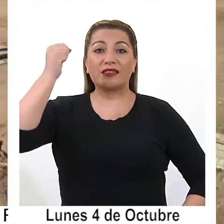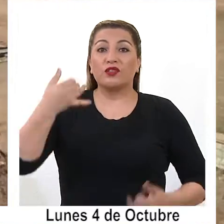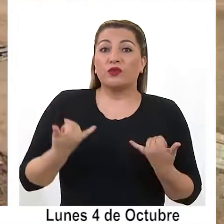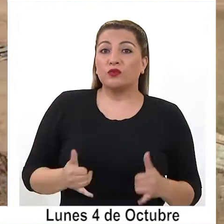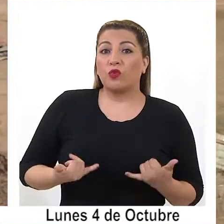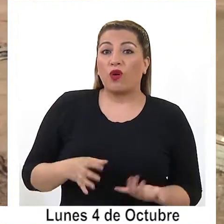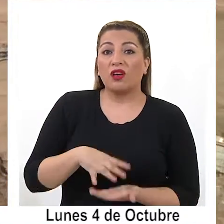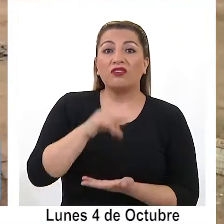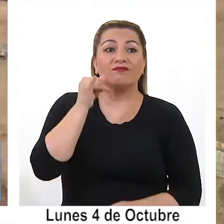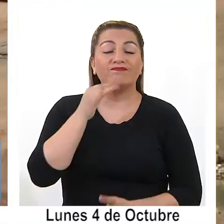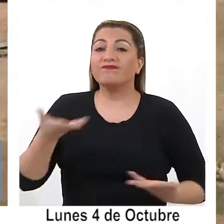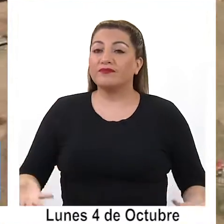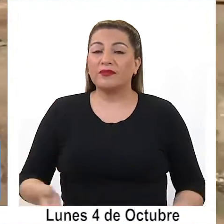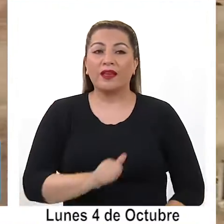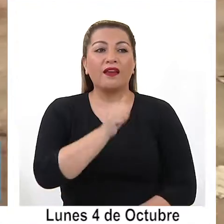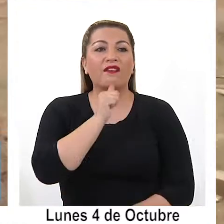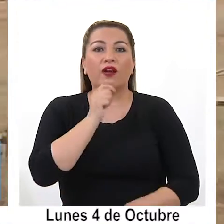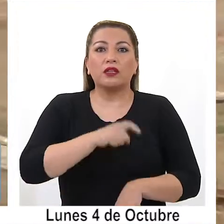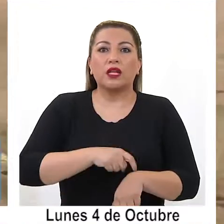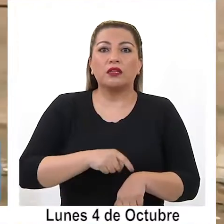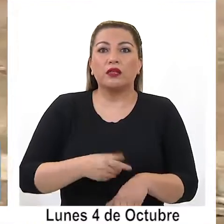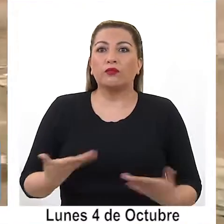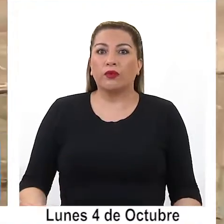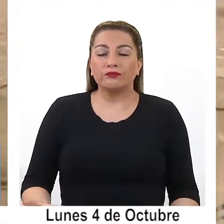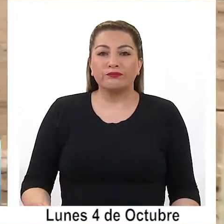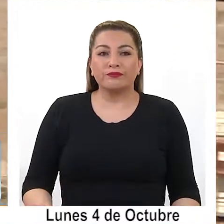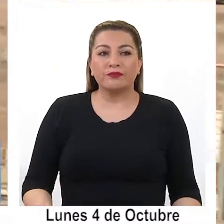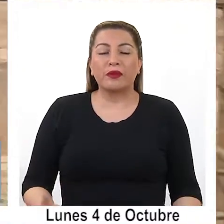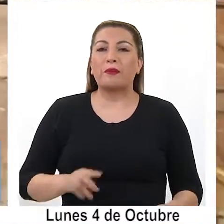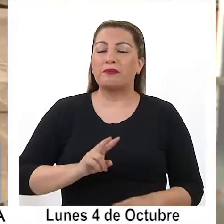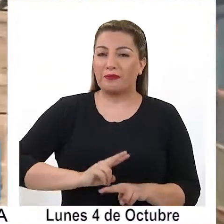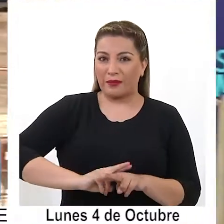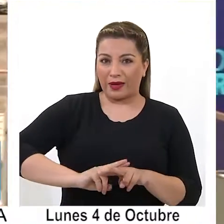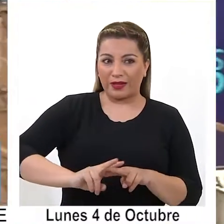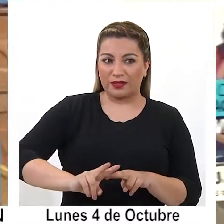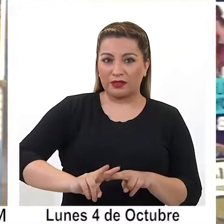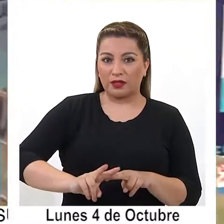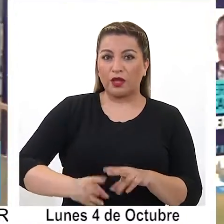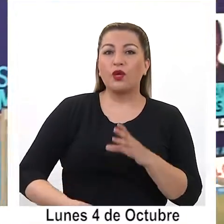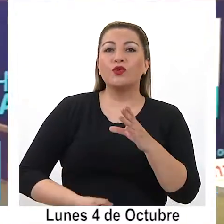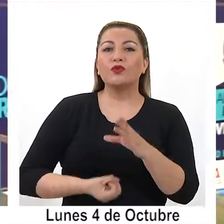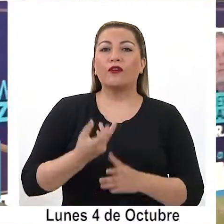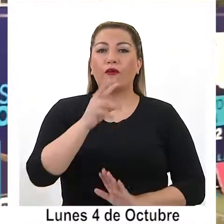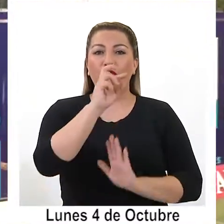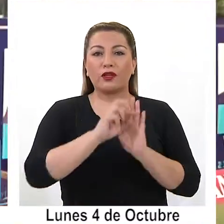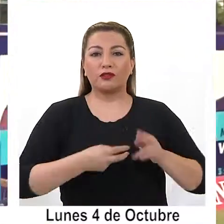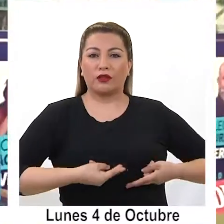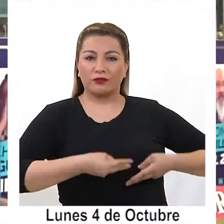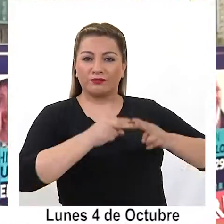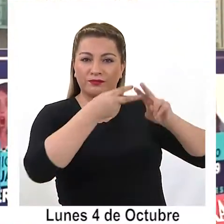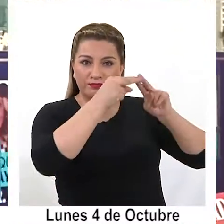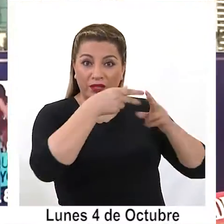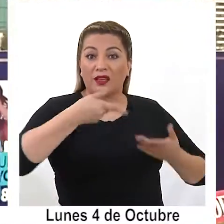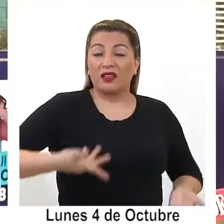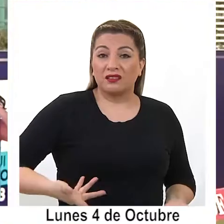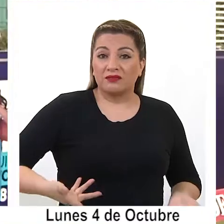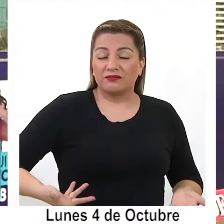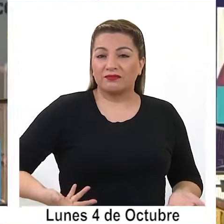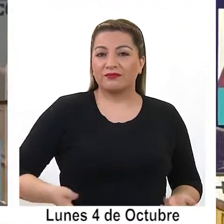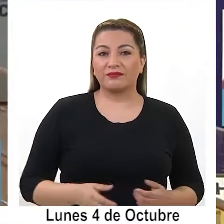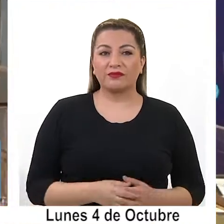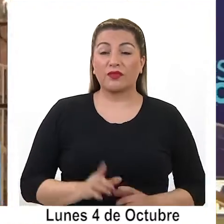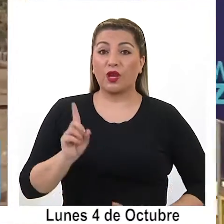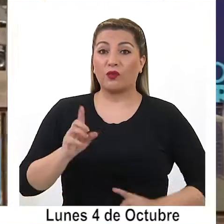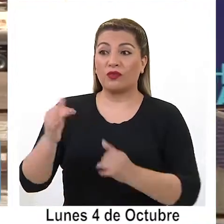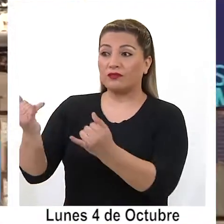debido a que no cuentan con el tiempo suficiente para llevar a cabo su nuevo proyecto. Esto ocurrió,